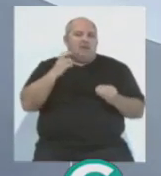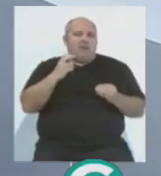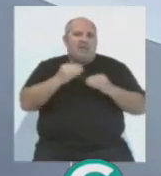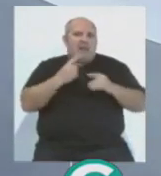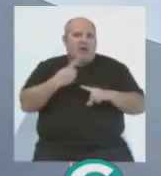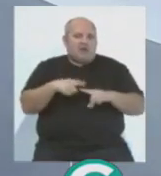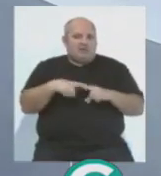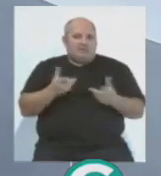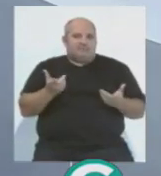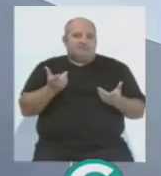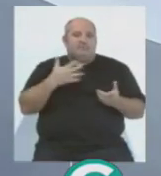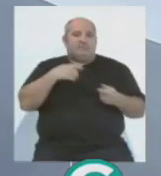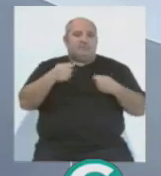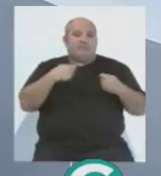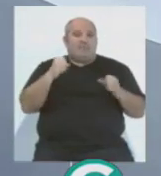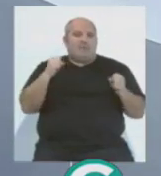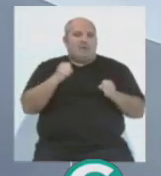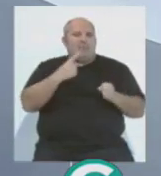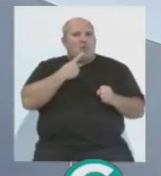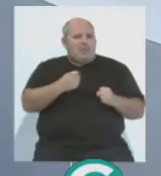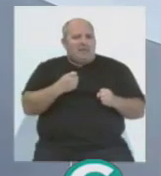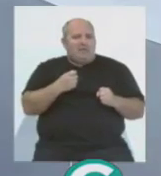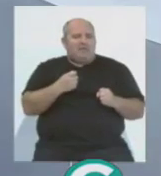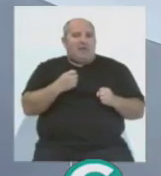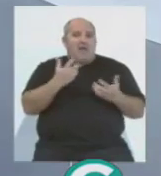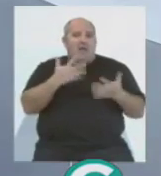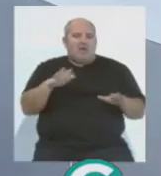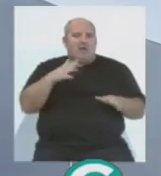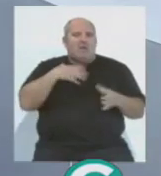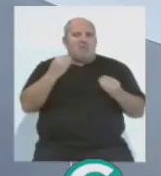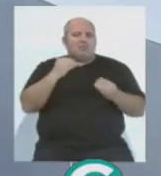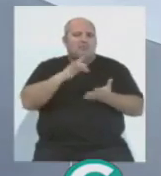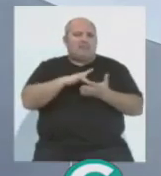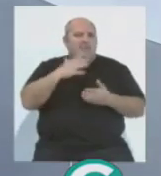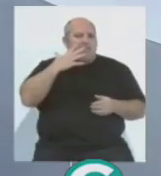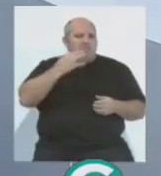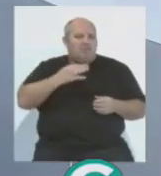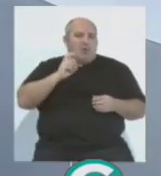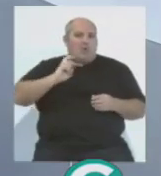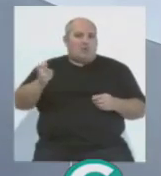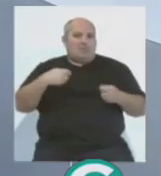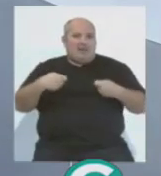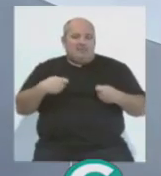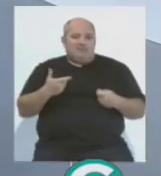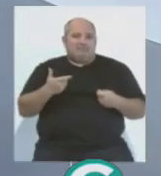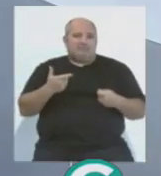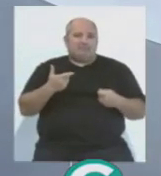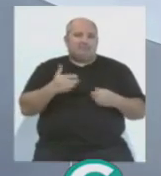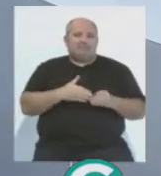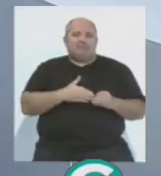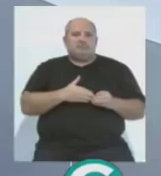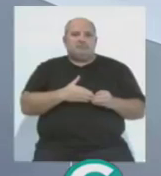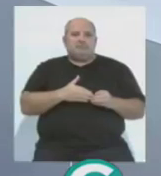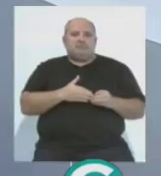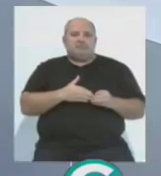hacer las cosas, pero claro, este mercado es muy complicado y hay mucho más riesgo que en el otro de